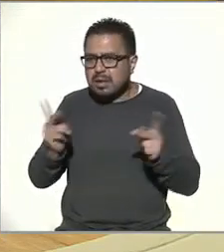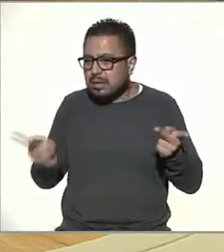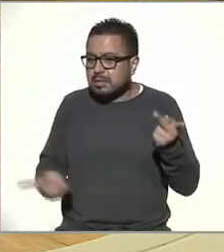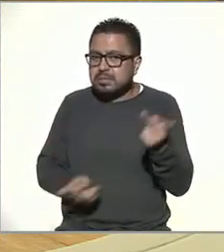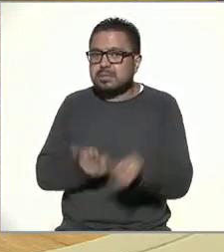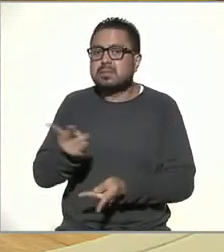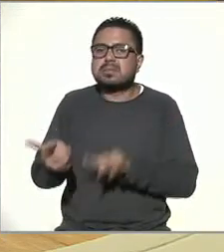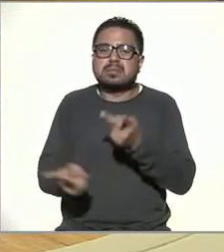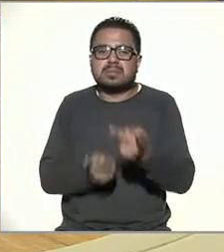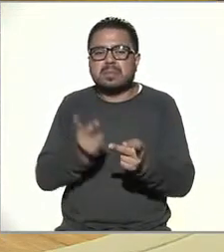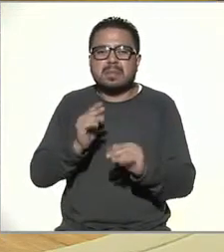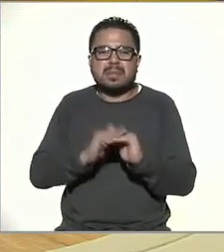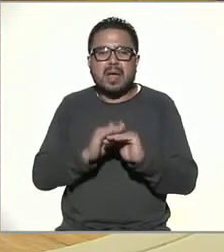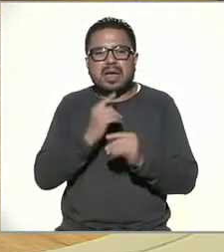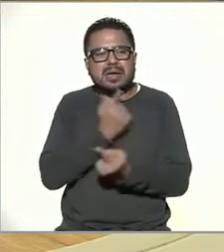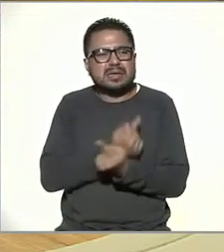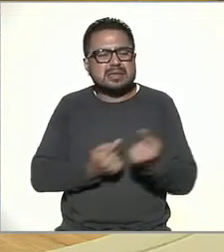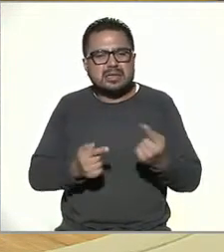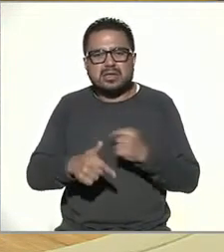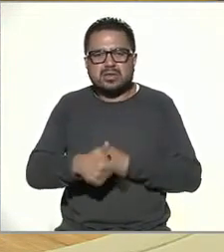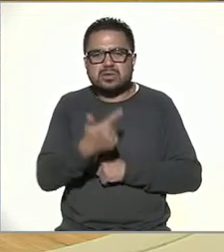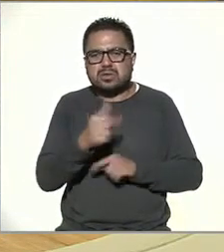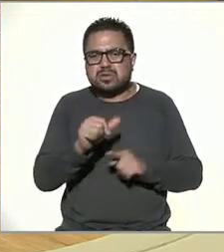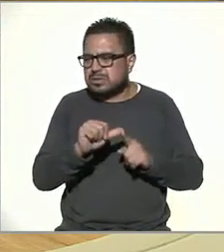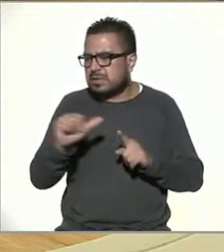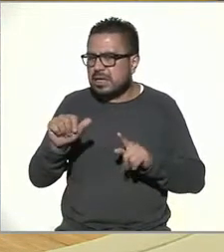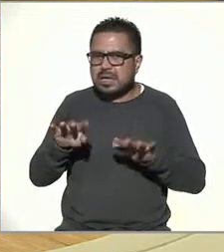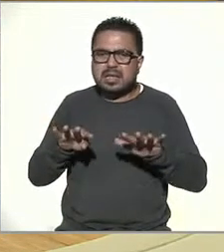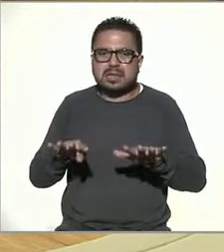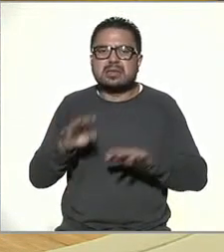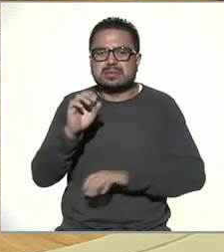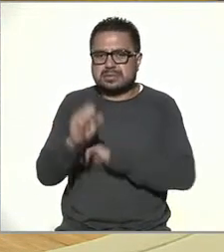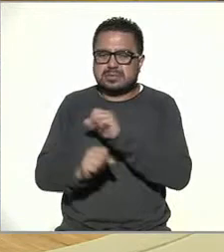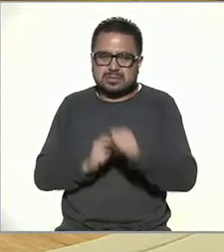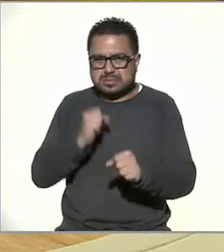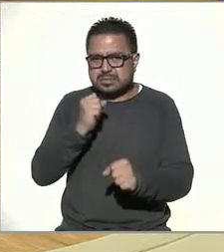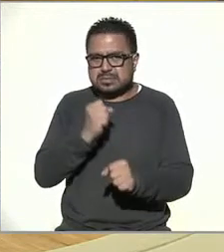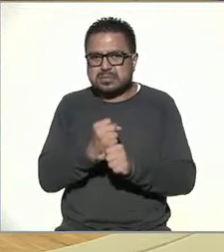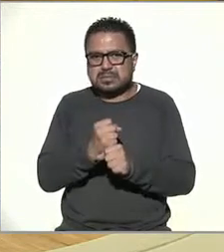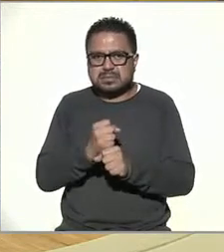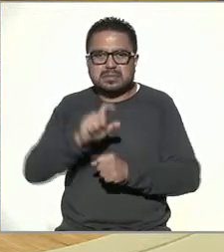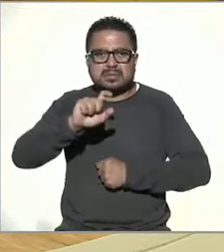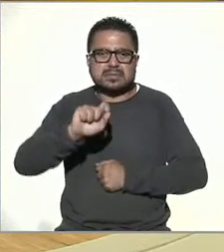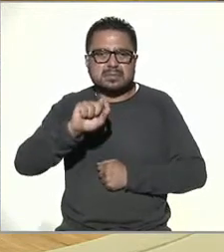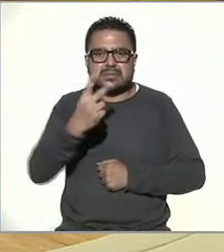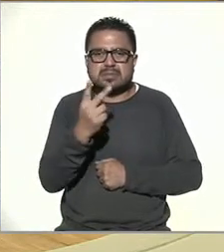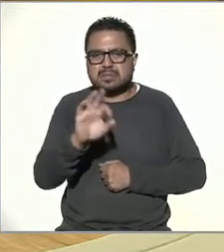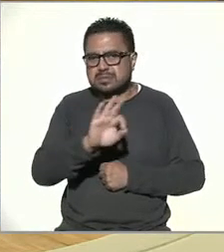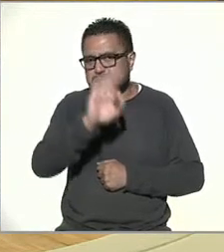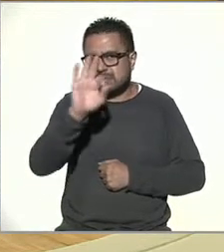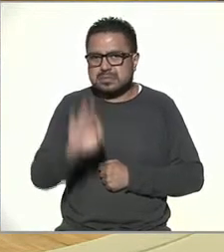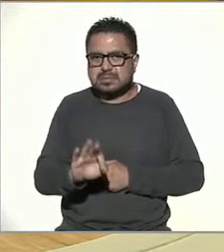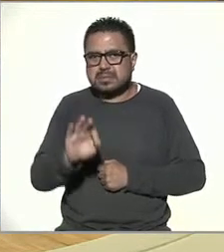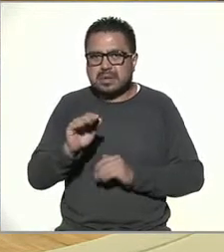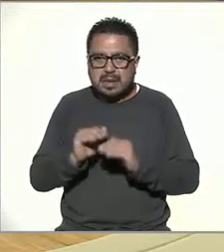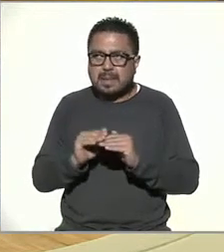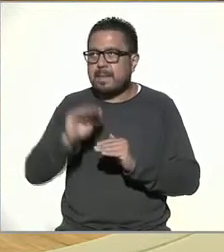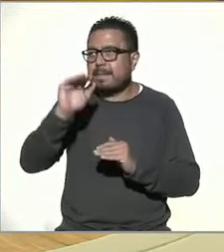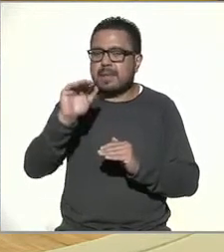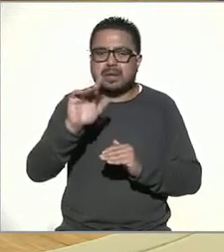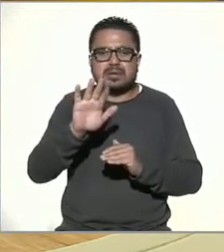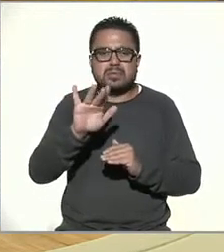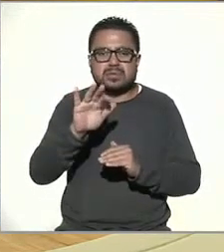a los más chicos de 12 a 19 años es el 22% y de más de